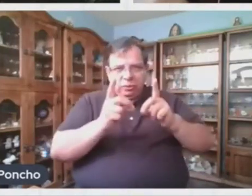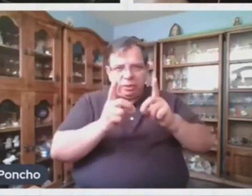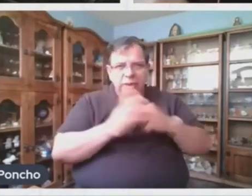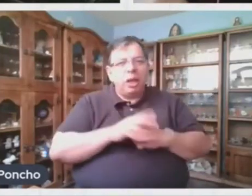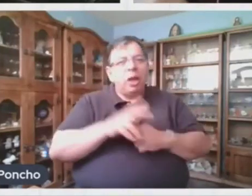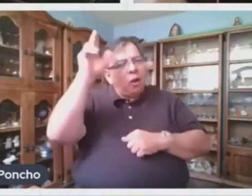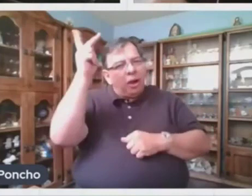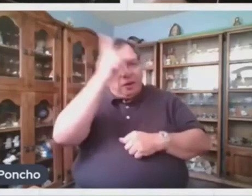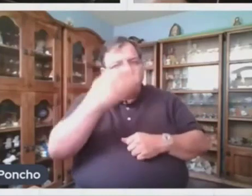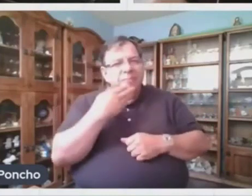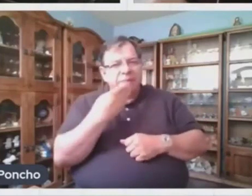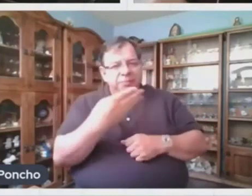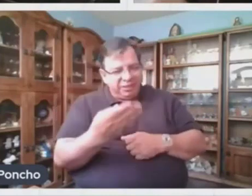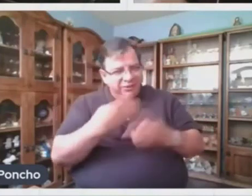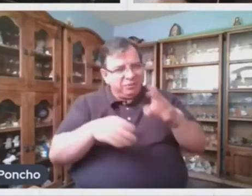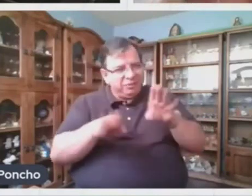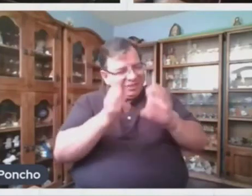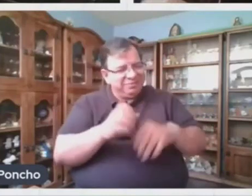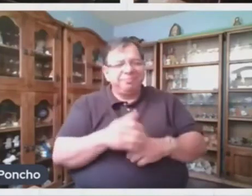Alfonso. Bienvenido. ¿Cómo estás?